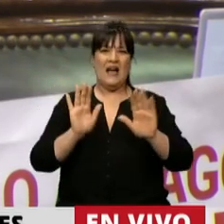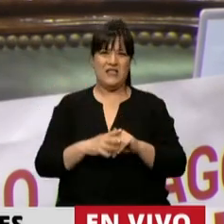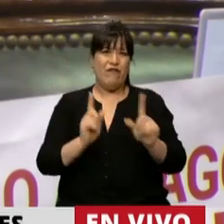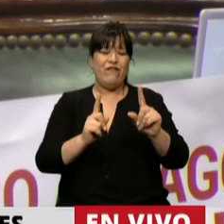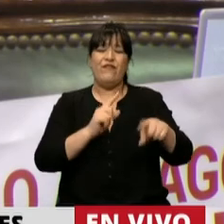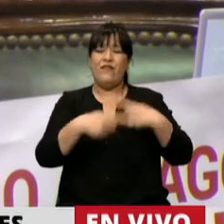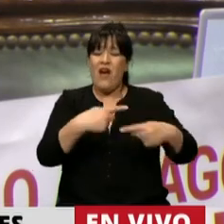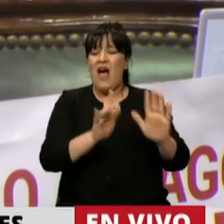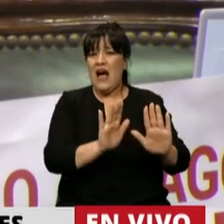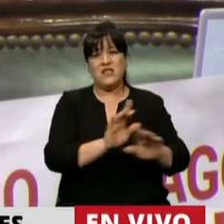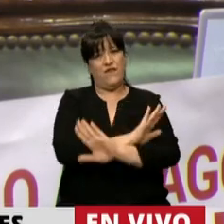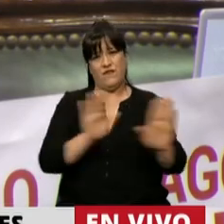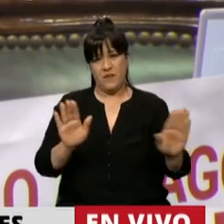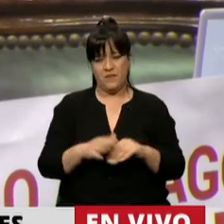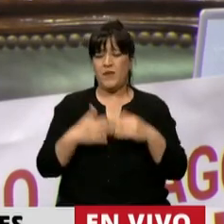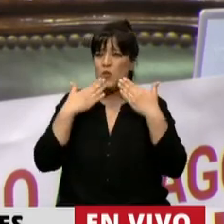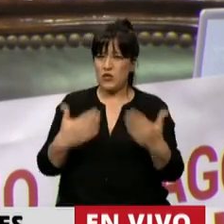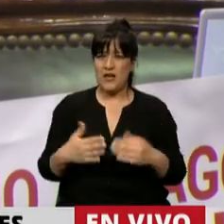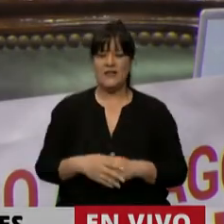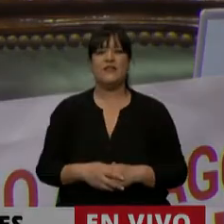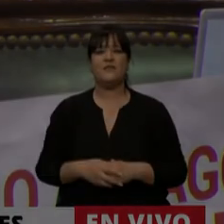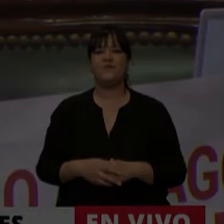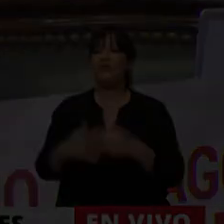existente actualmente. Muchas gracias, señor presidente. Gracias, diputado.